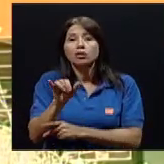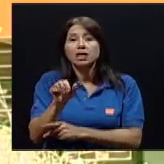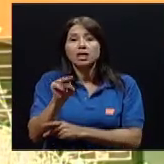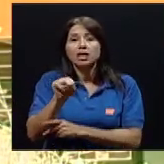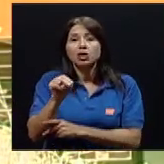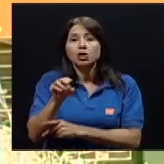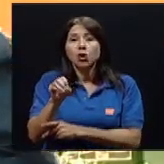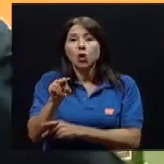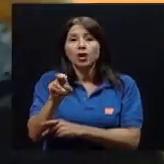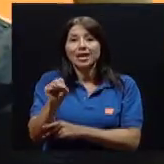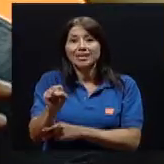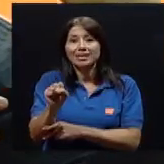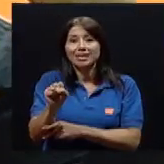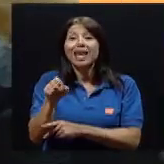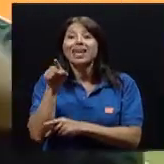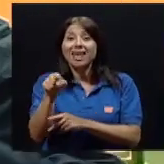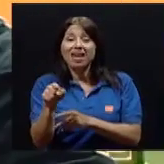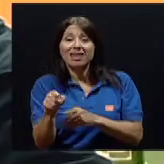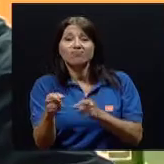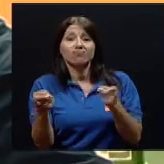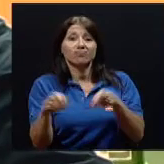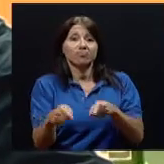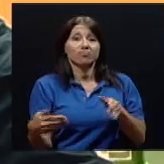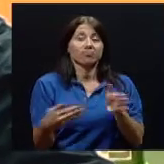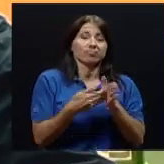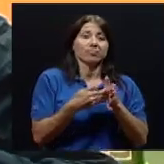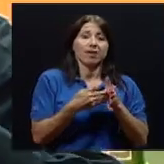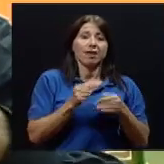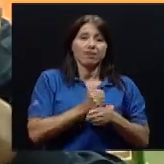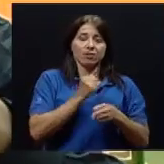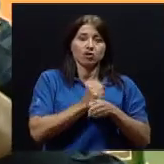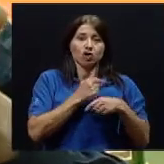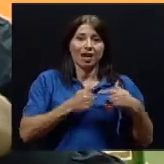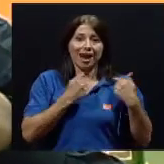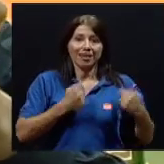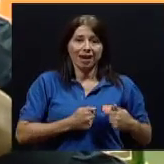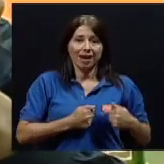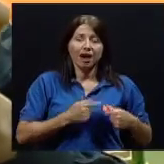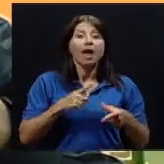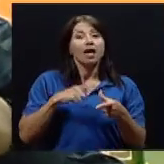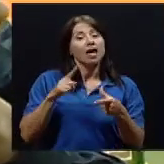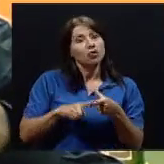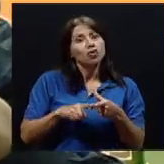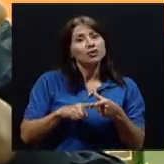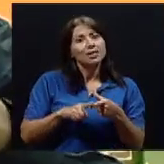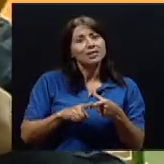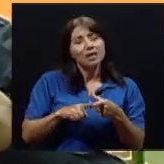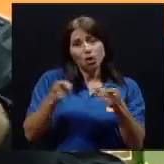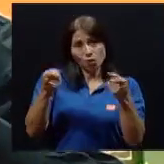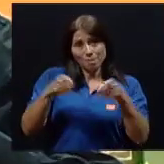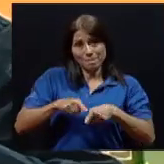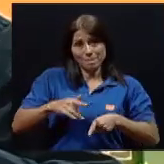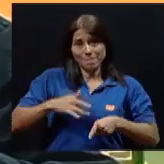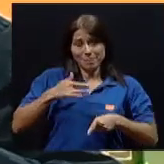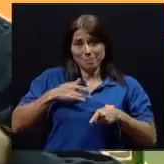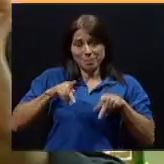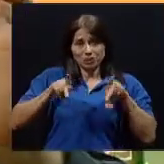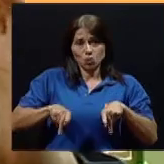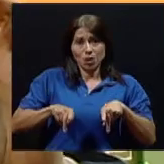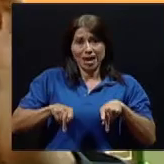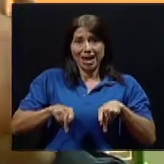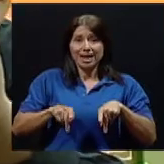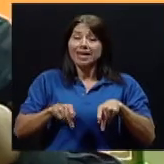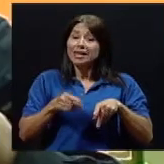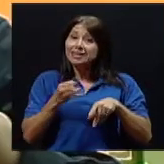disfunción renal que termine por afectar la funcionalidad cardíaca. Entonces los síntomas van a venir un poco dependiendo en el estadio